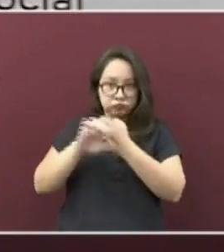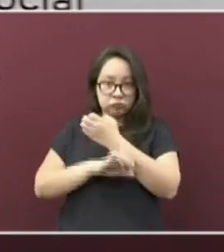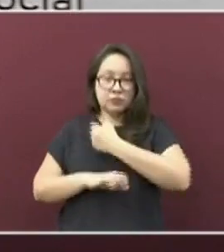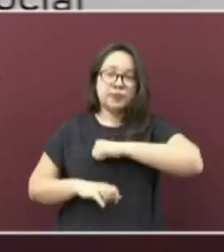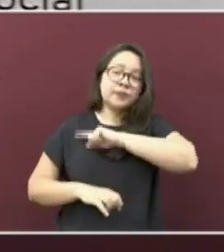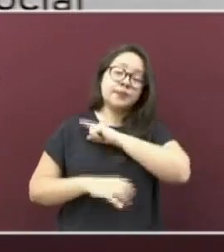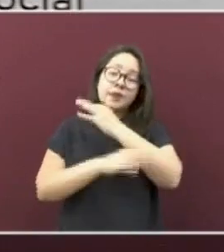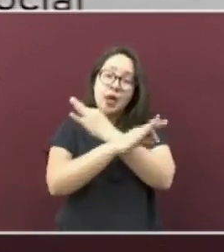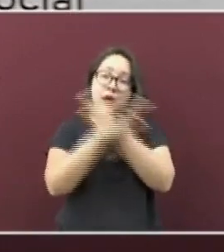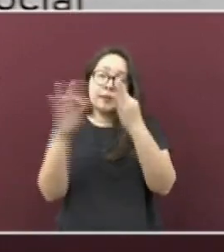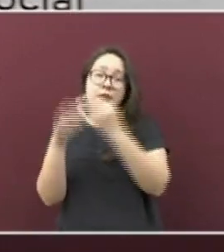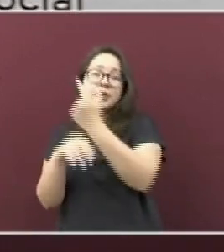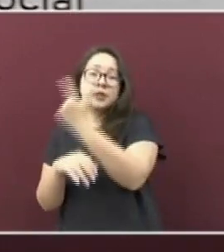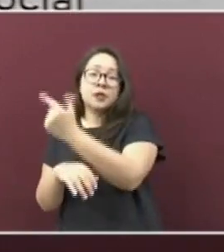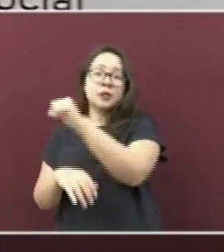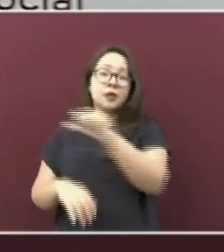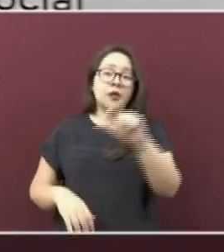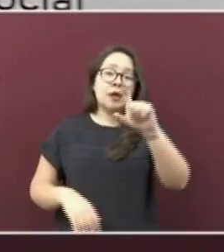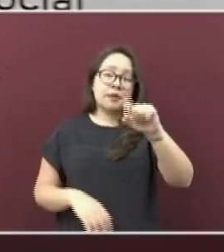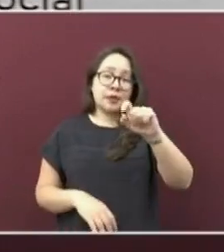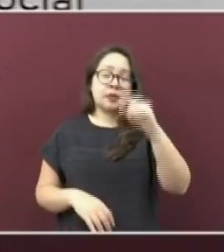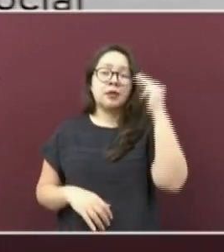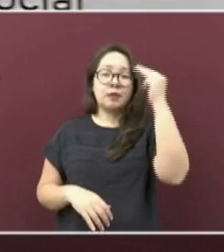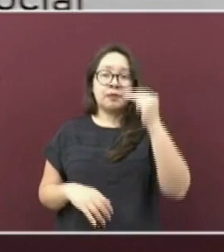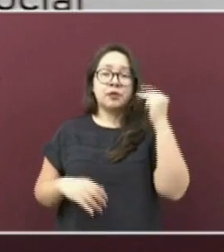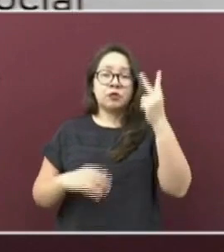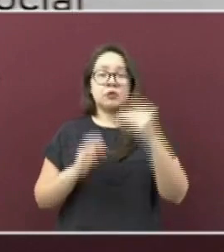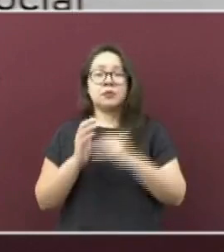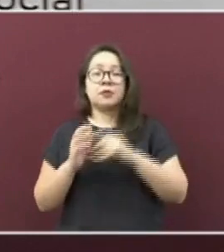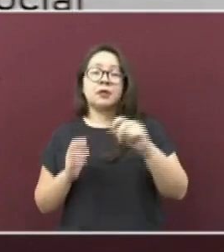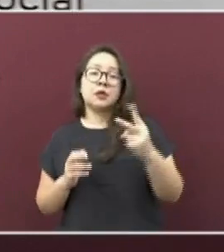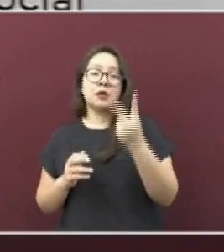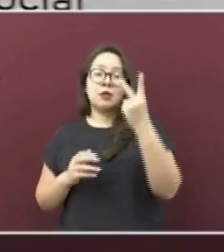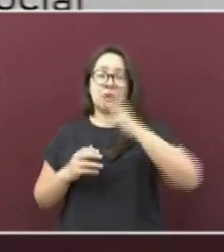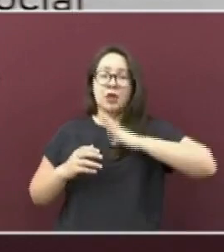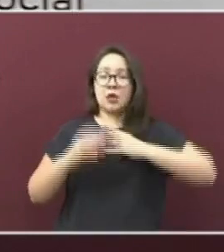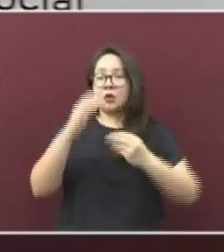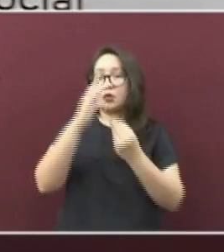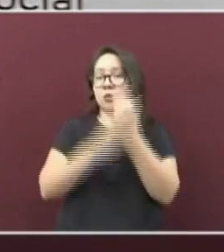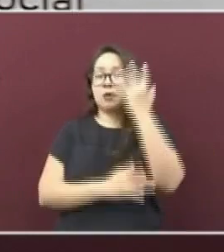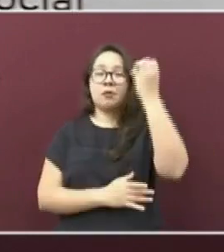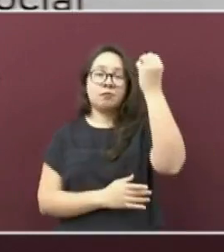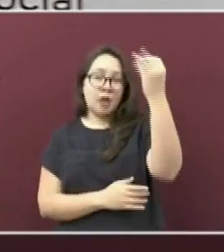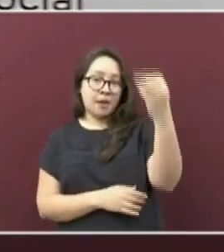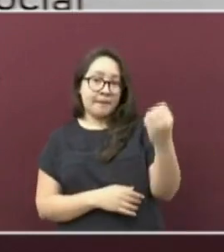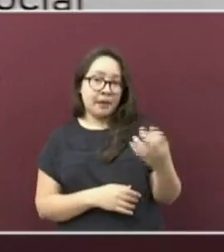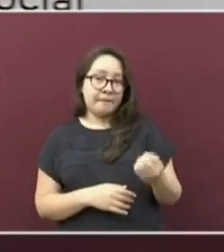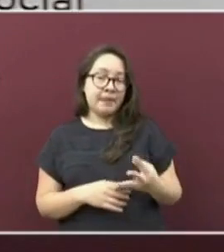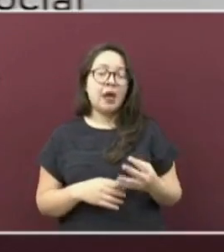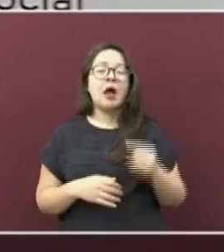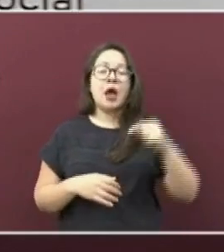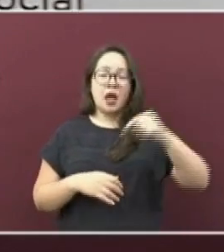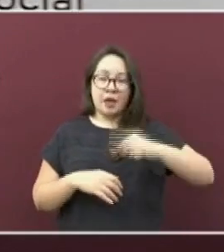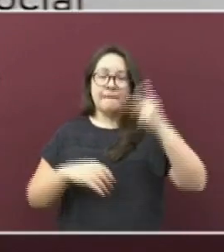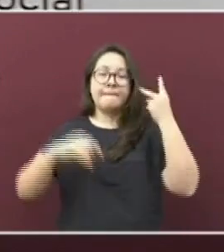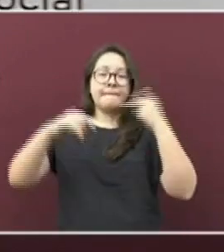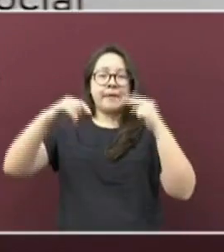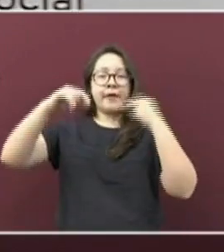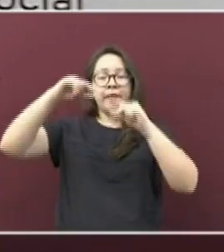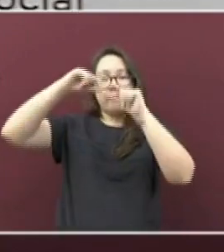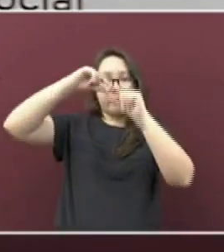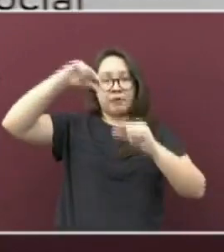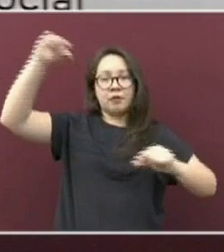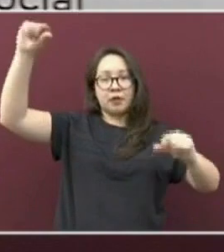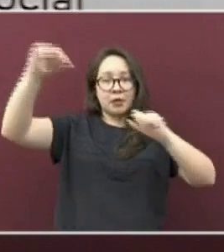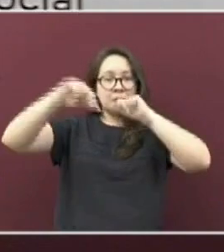que del 7 al 20 de marzo del 2022 estará vigente el nuevo semáforo epidemiológico en el territorio veracruzano